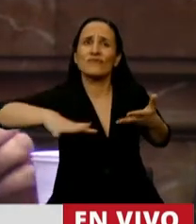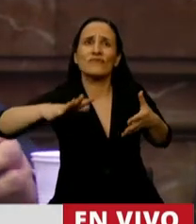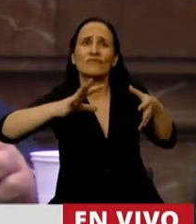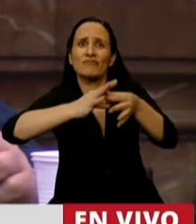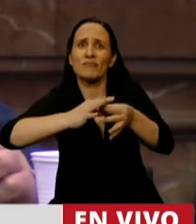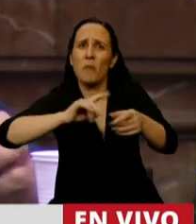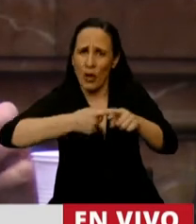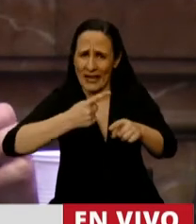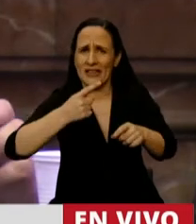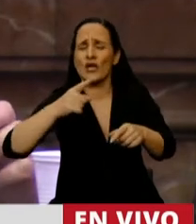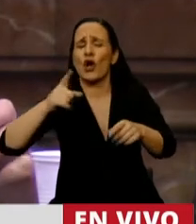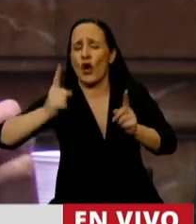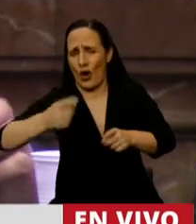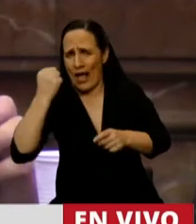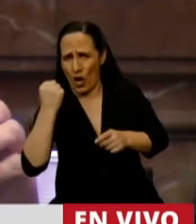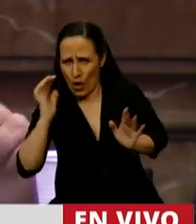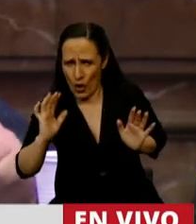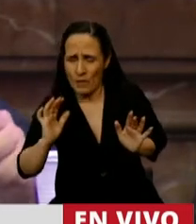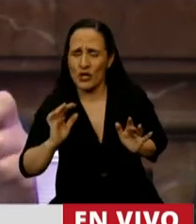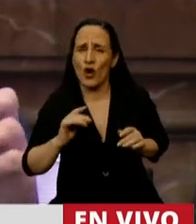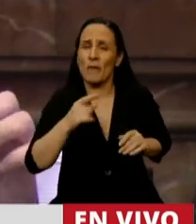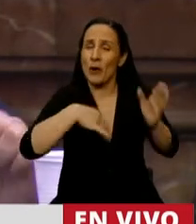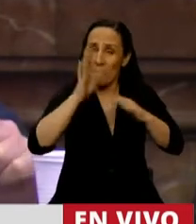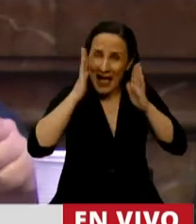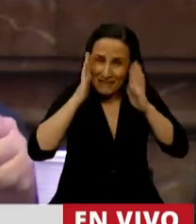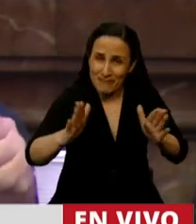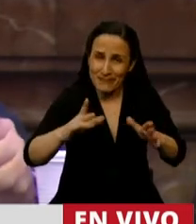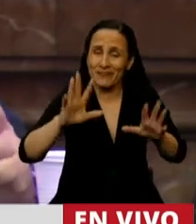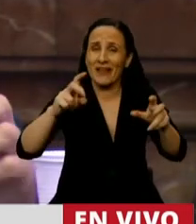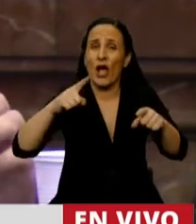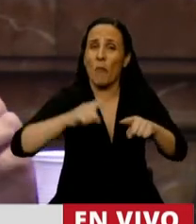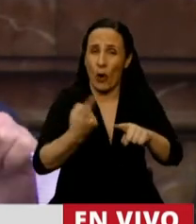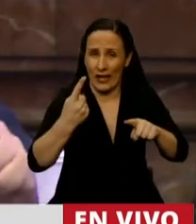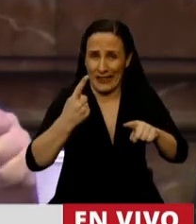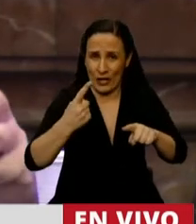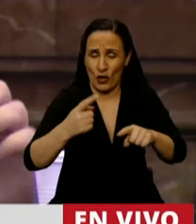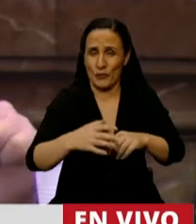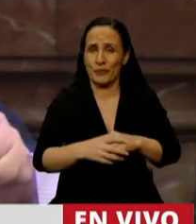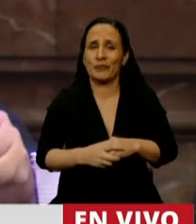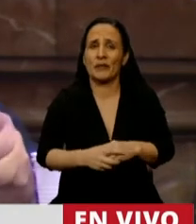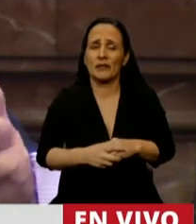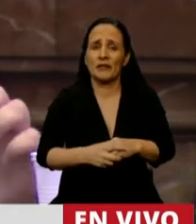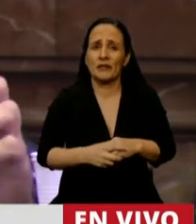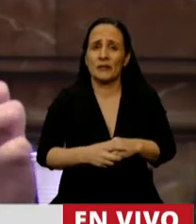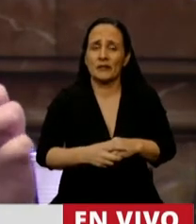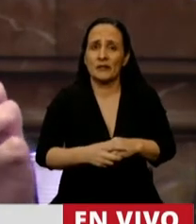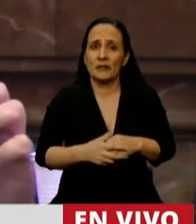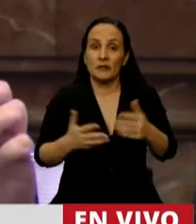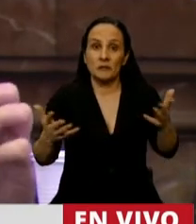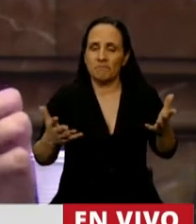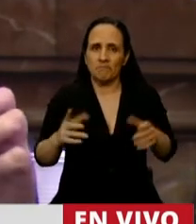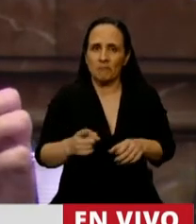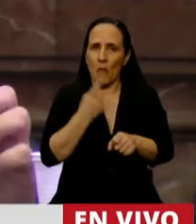más allá del económico, específicamente político. Mire, Presidente, es imposible estimar